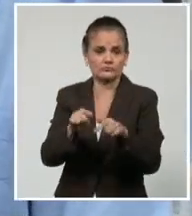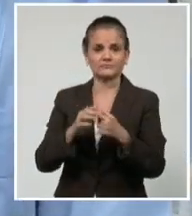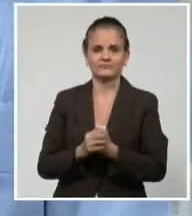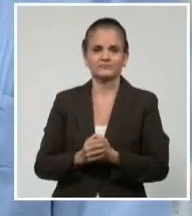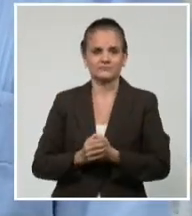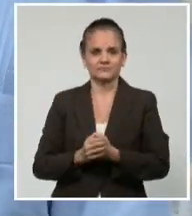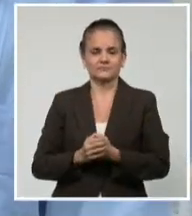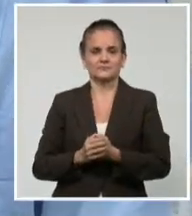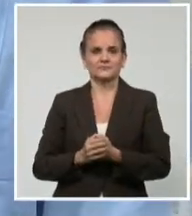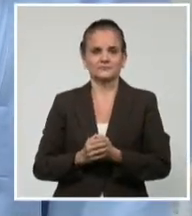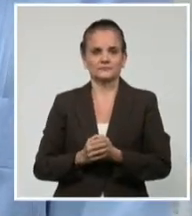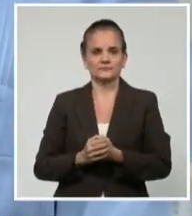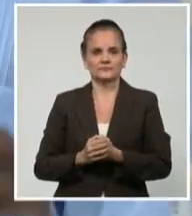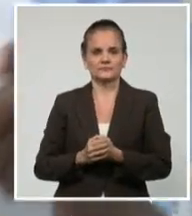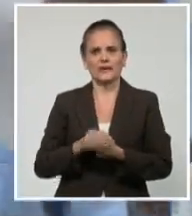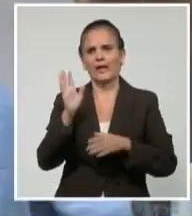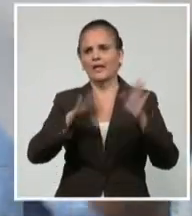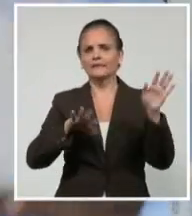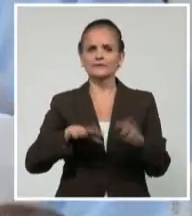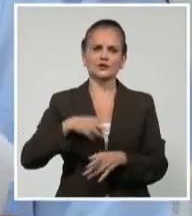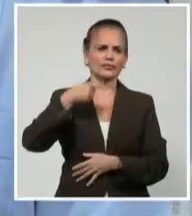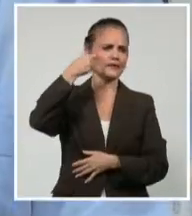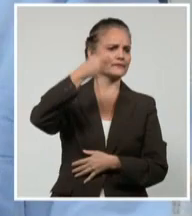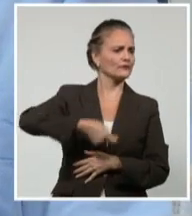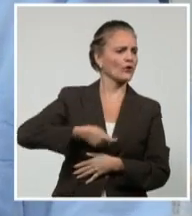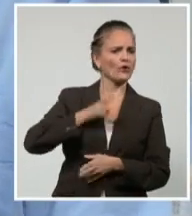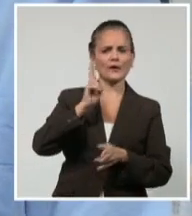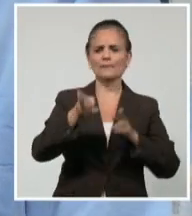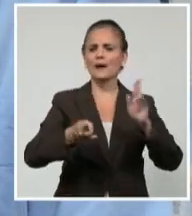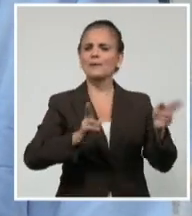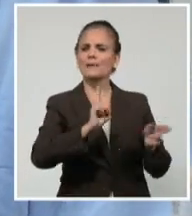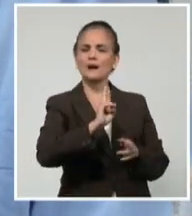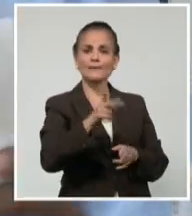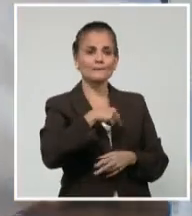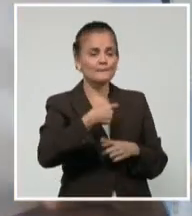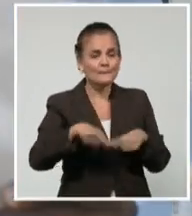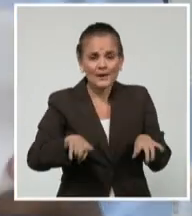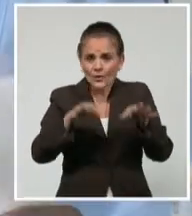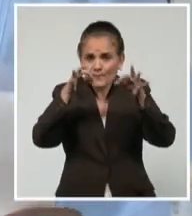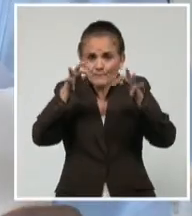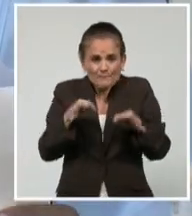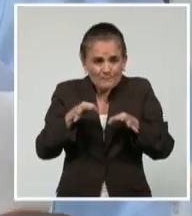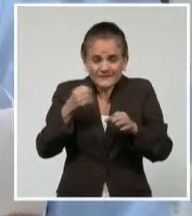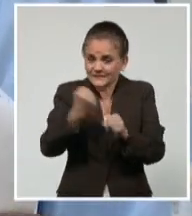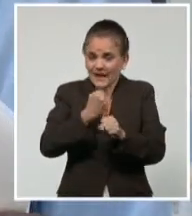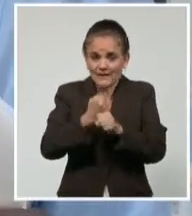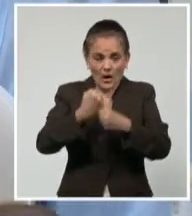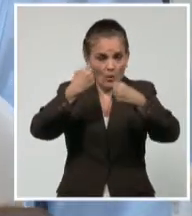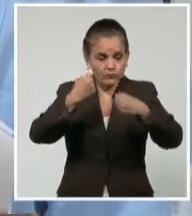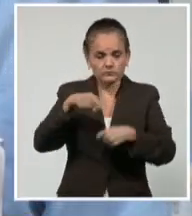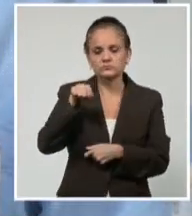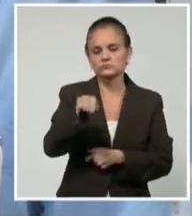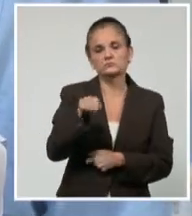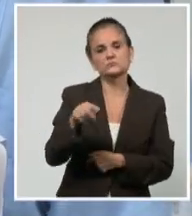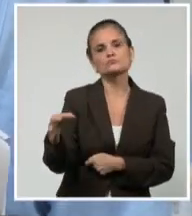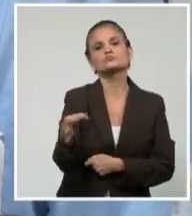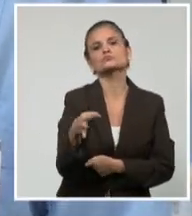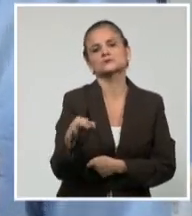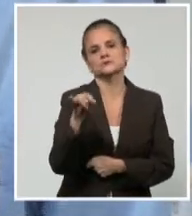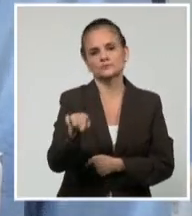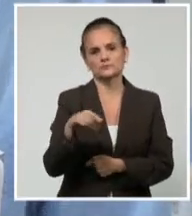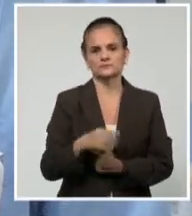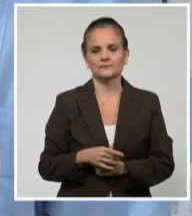tomamos muchas decisiones y esto y lo otro y aquello, pero todo está en el municipio. Ahí usted organiza, usted